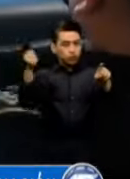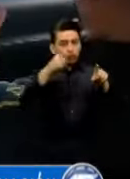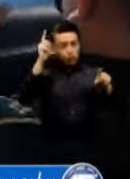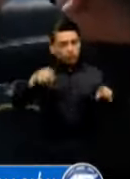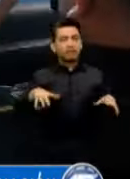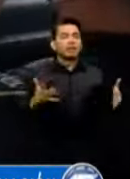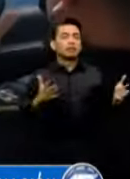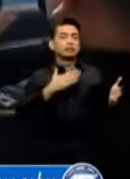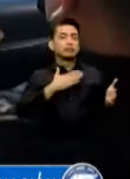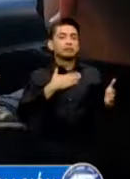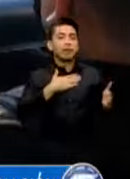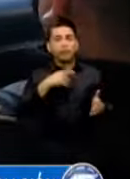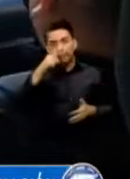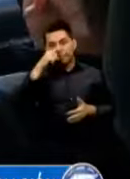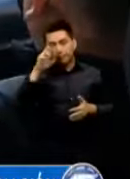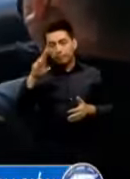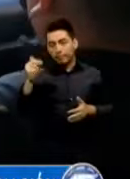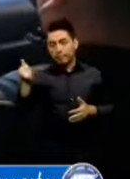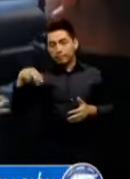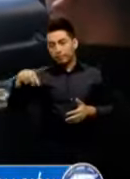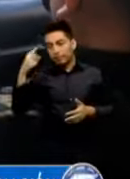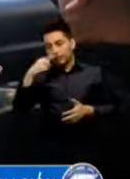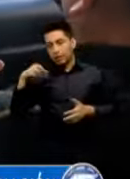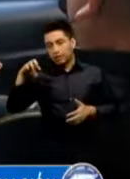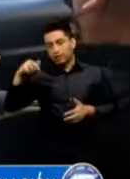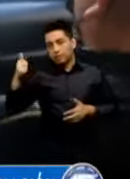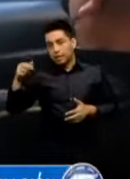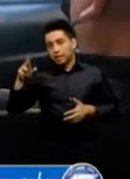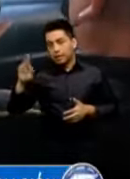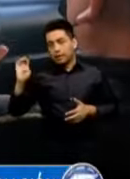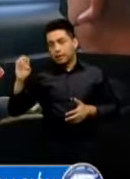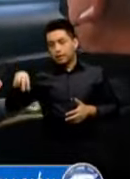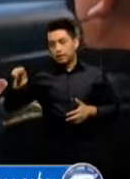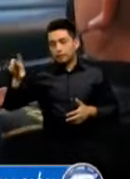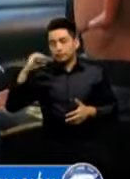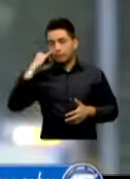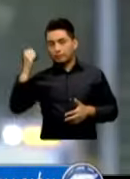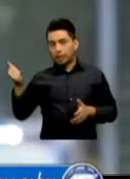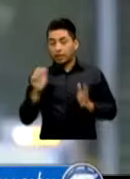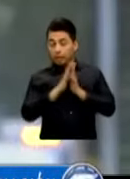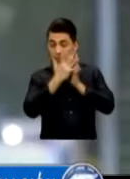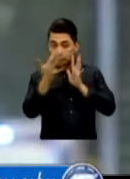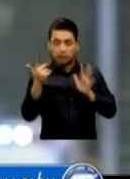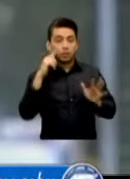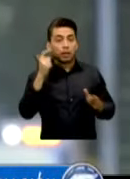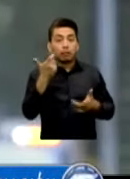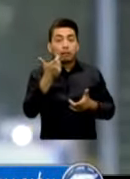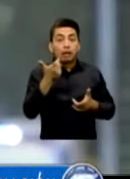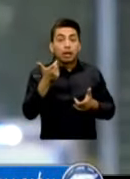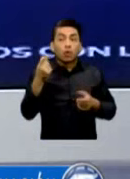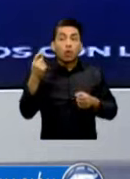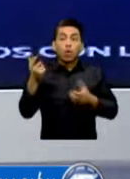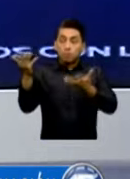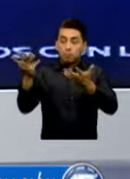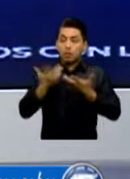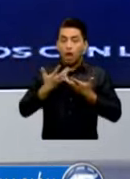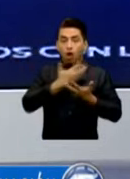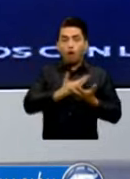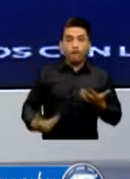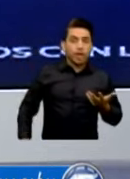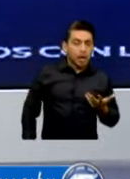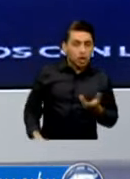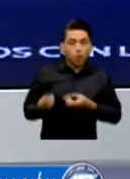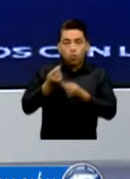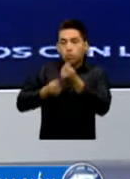Que implica El uso De los recursos Asignados Para el orden Público Por parte Del Estado Y